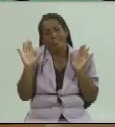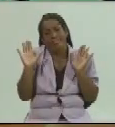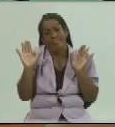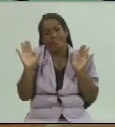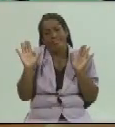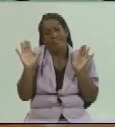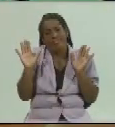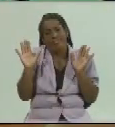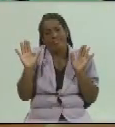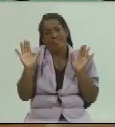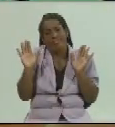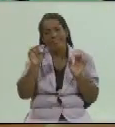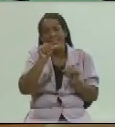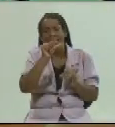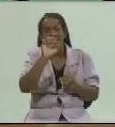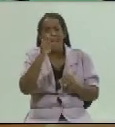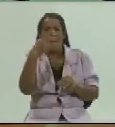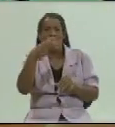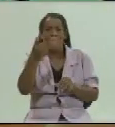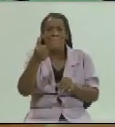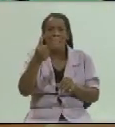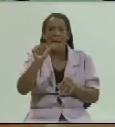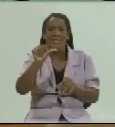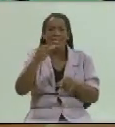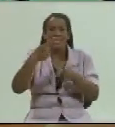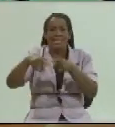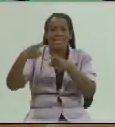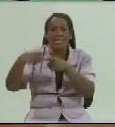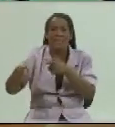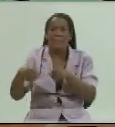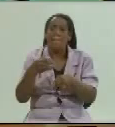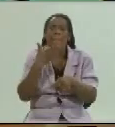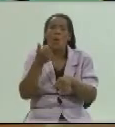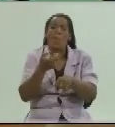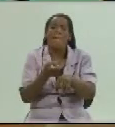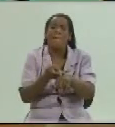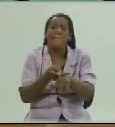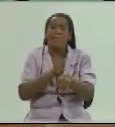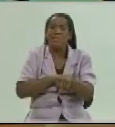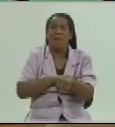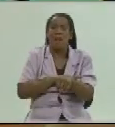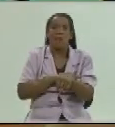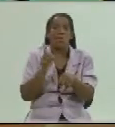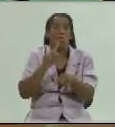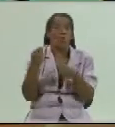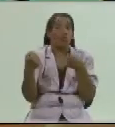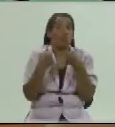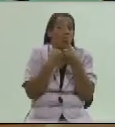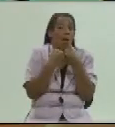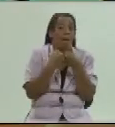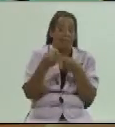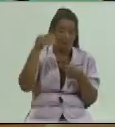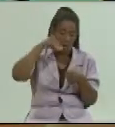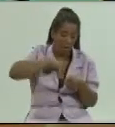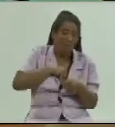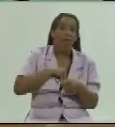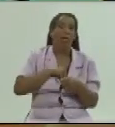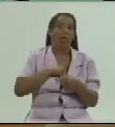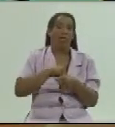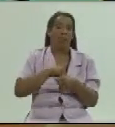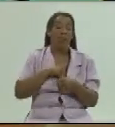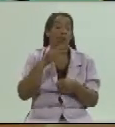las cepas las distintas cepas y yo creo que lo que hay que evitar es chocar con esta cepa y en esto lo